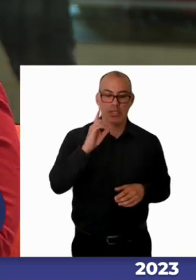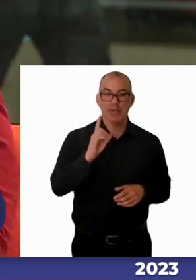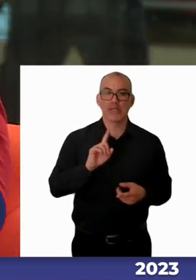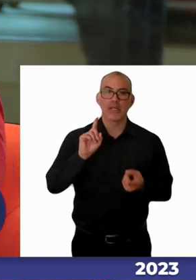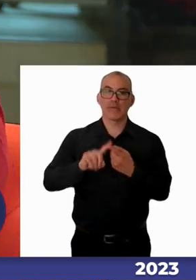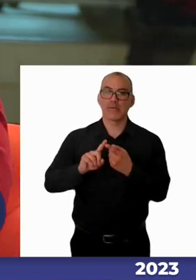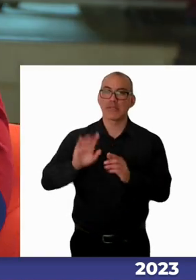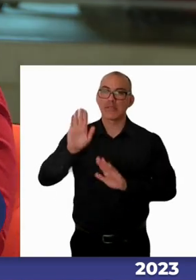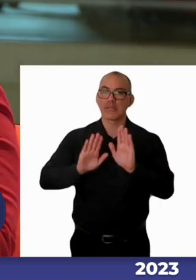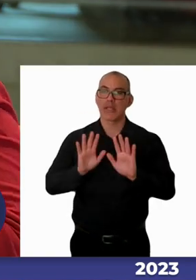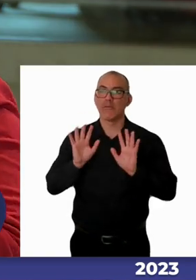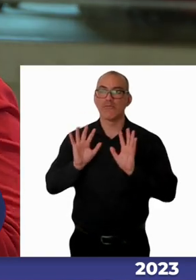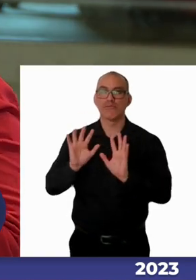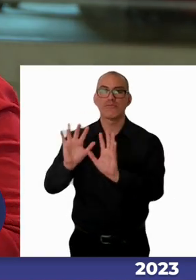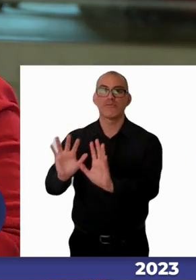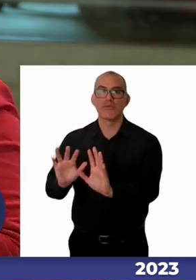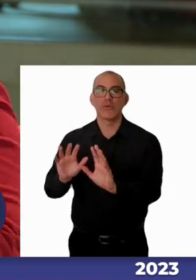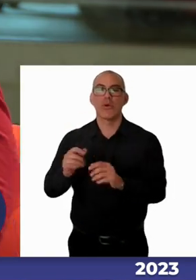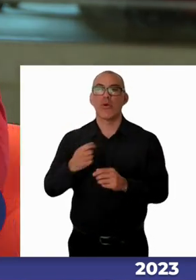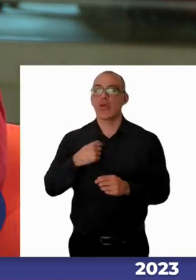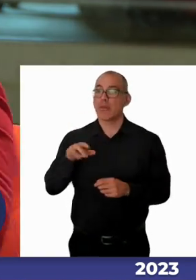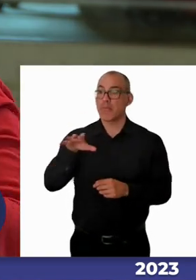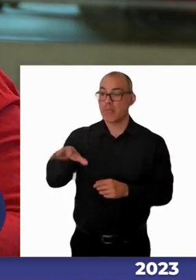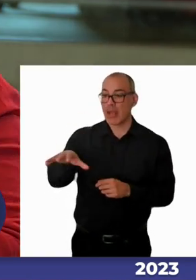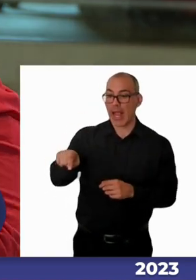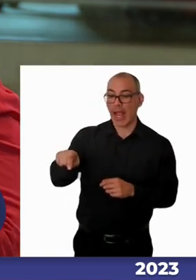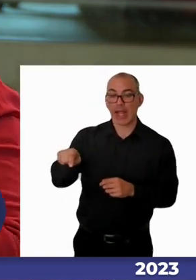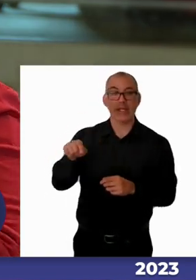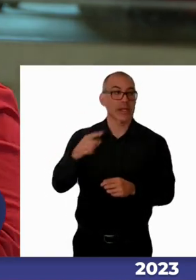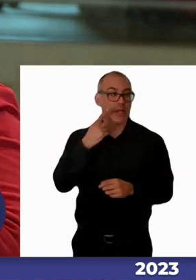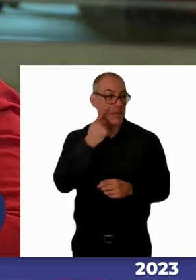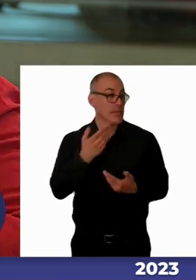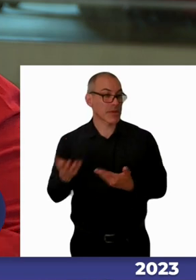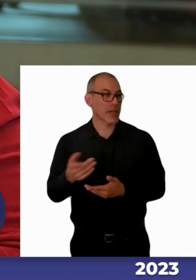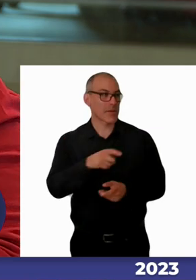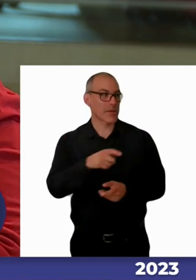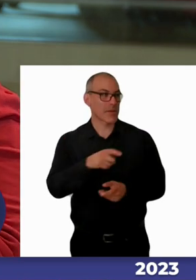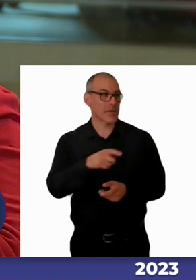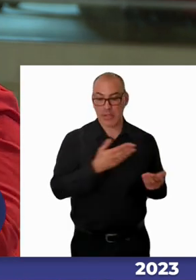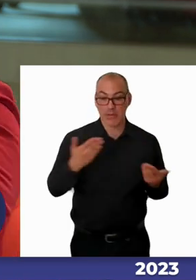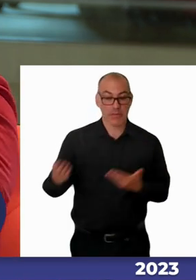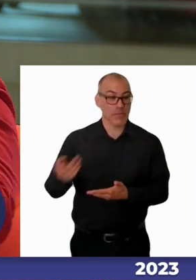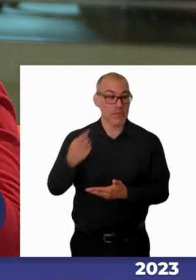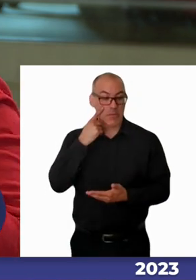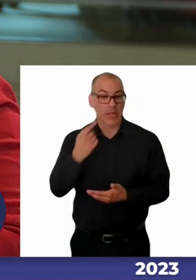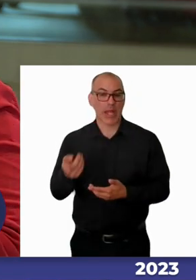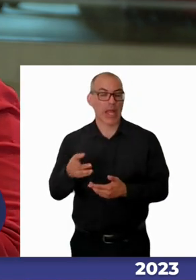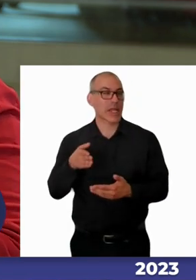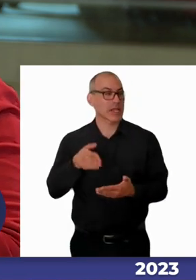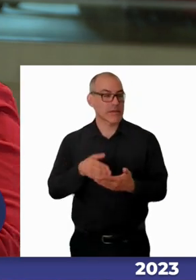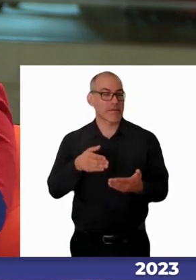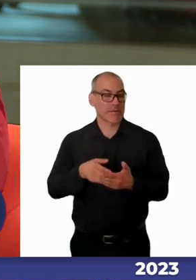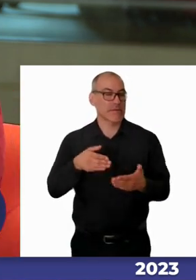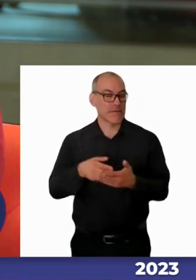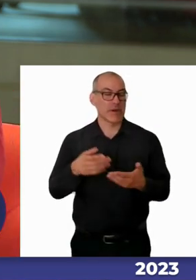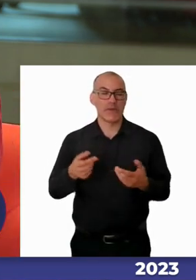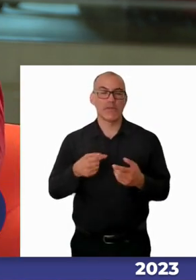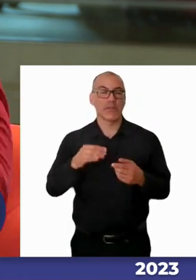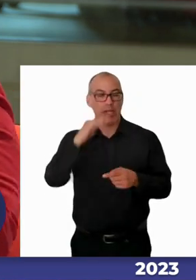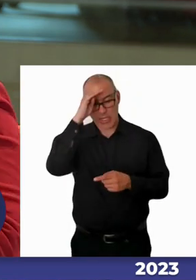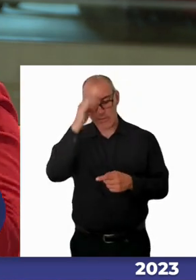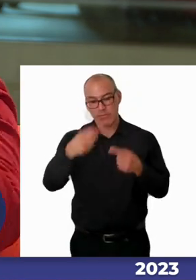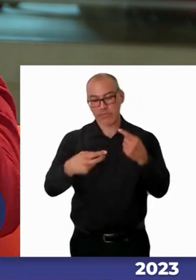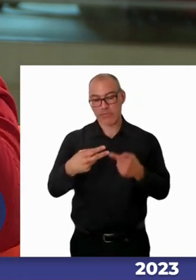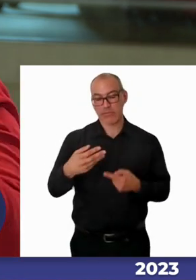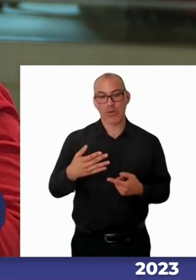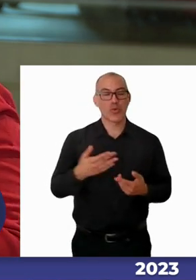en los espacios de decir mira ¿sabes qué? ustedes detectan estas barreras por los datos estas barreras por la experiencia estas barreras porque han